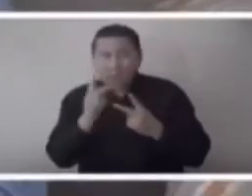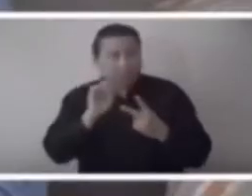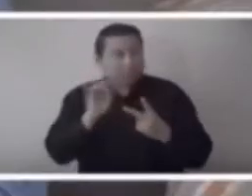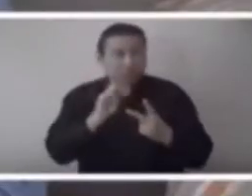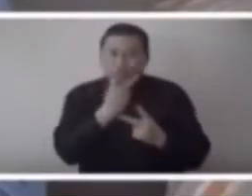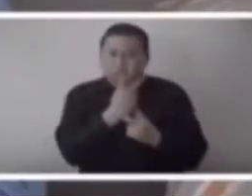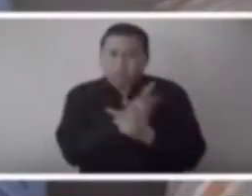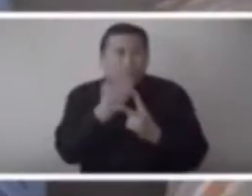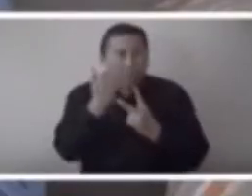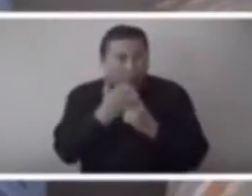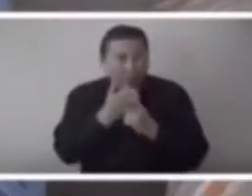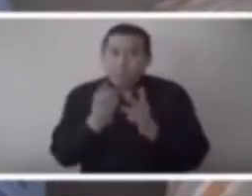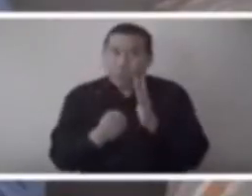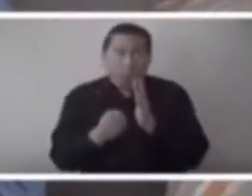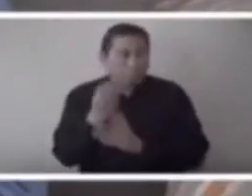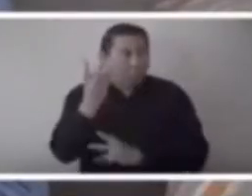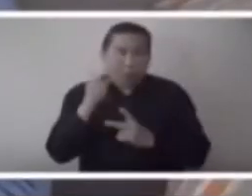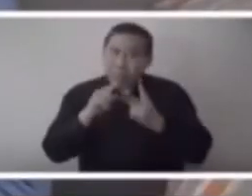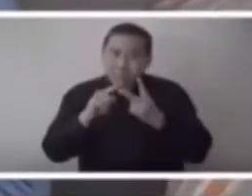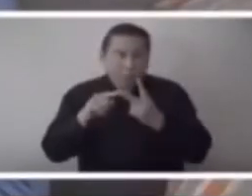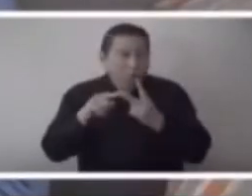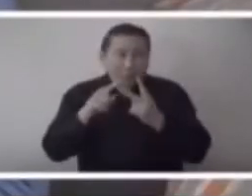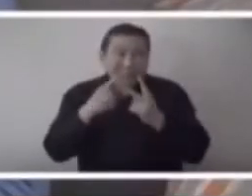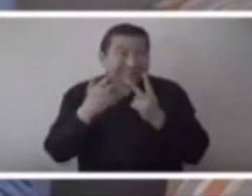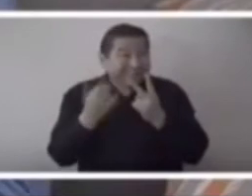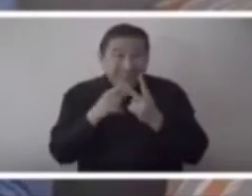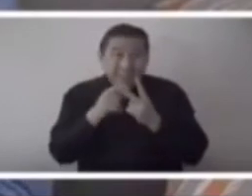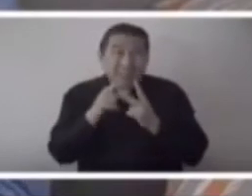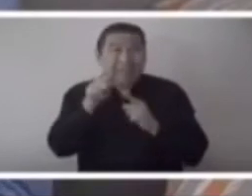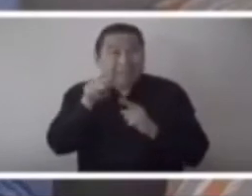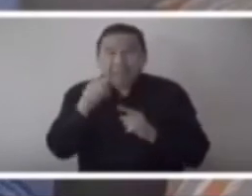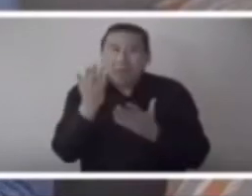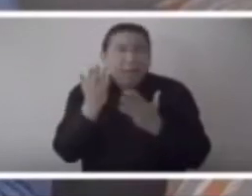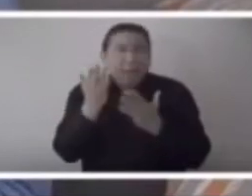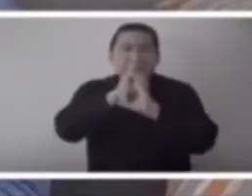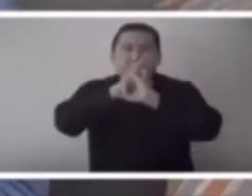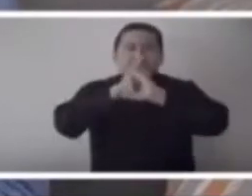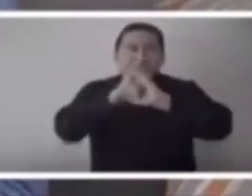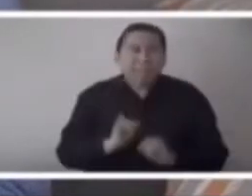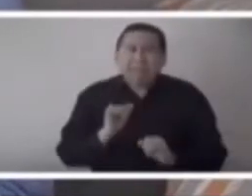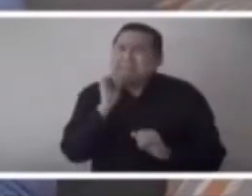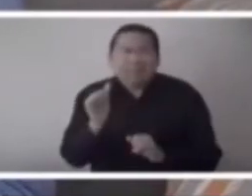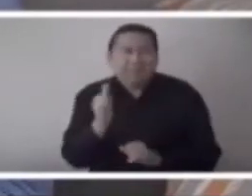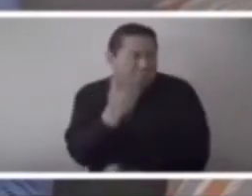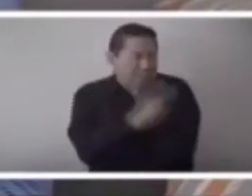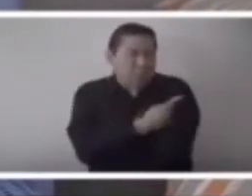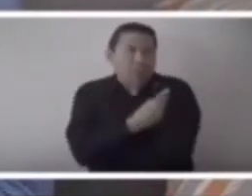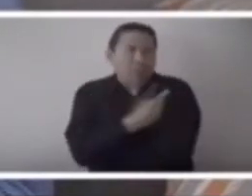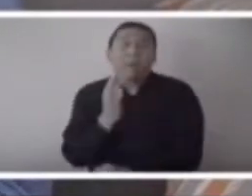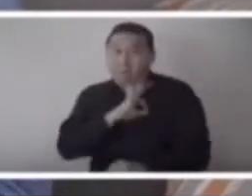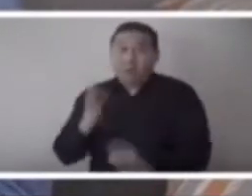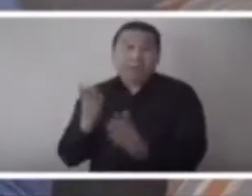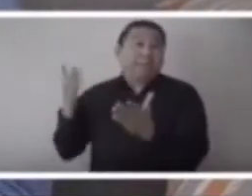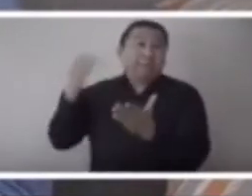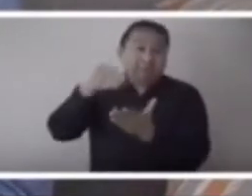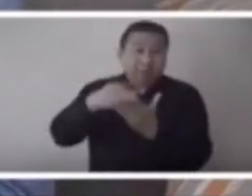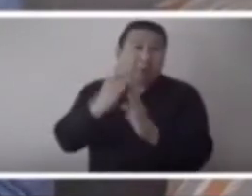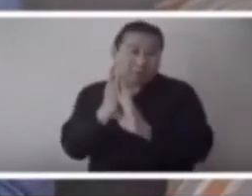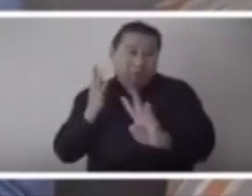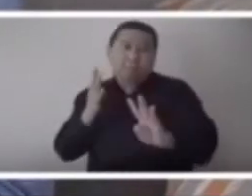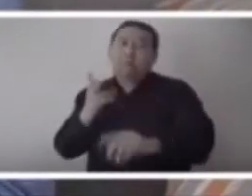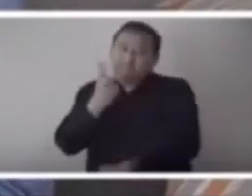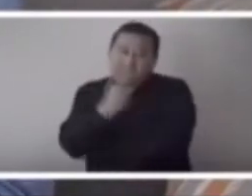ponerse una nueva marca, que era para quien no se había puesto ninguna vacuna. Así es. Entonces, que quede eso